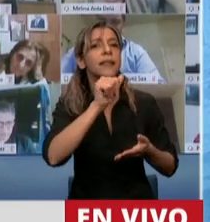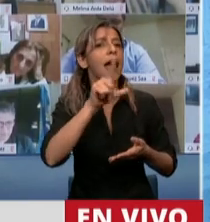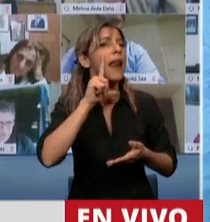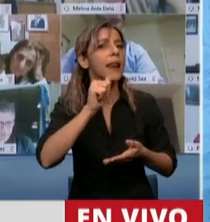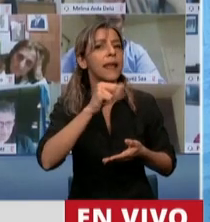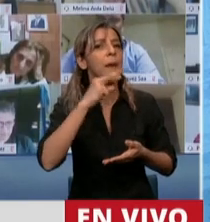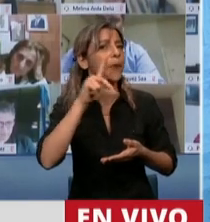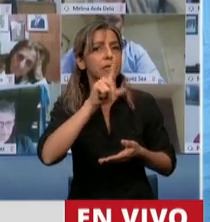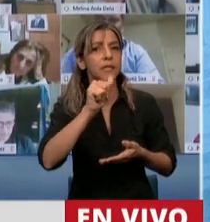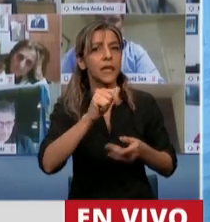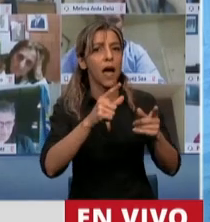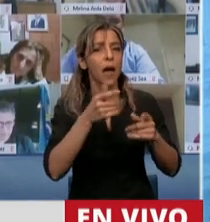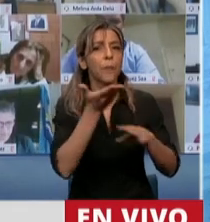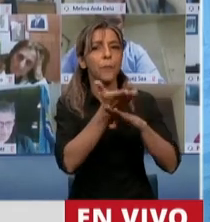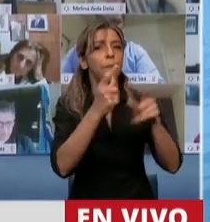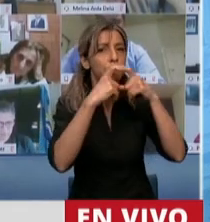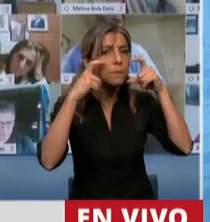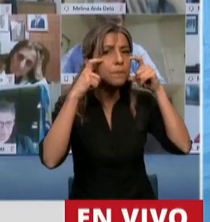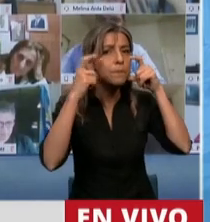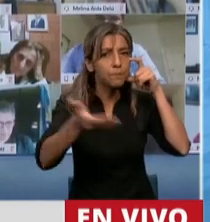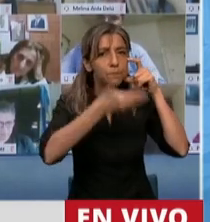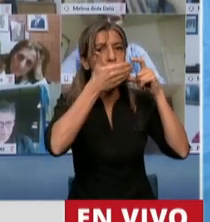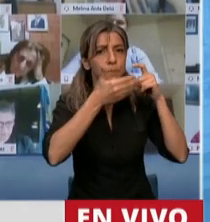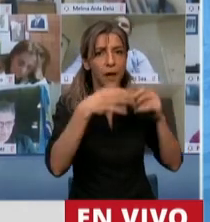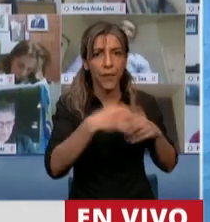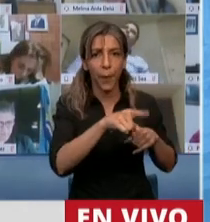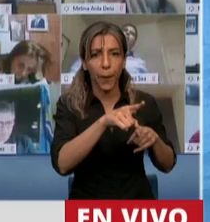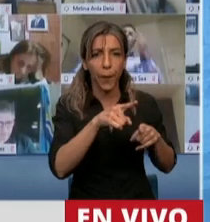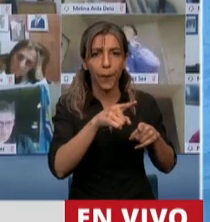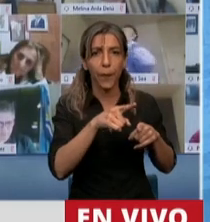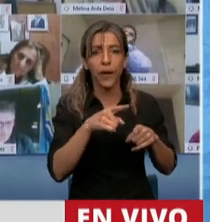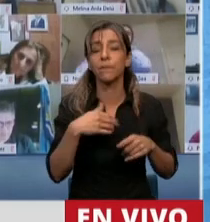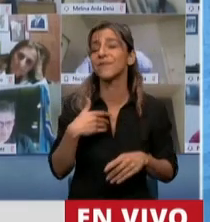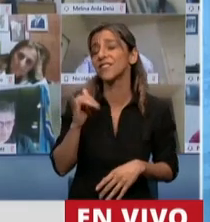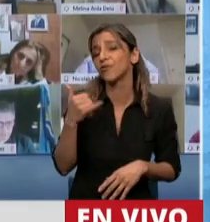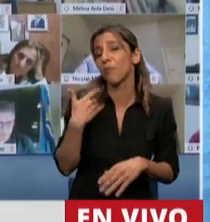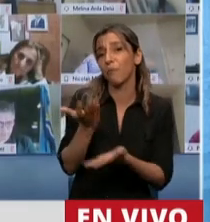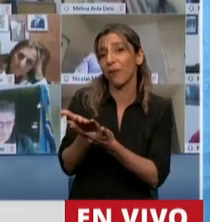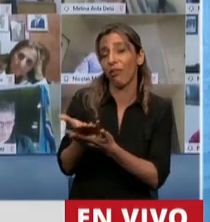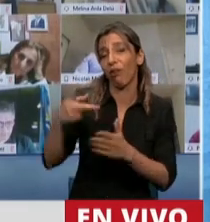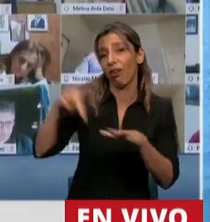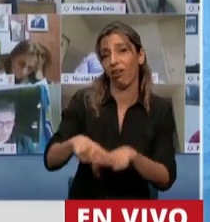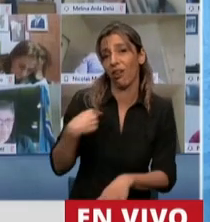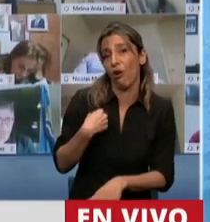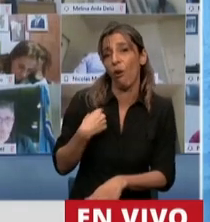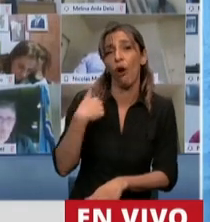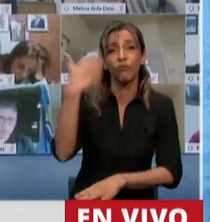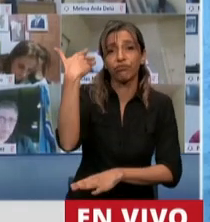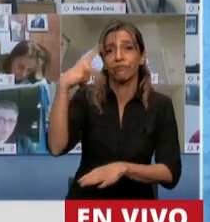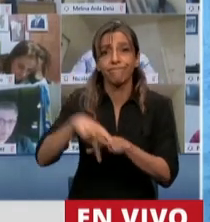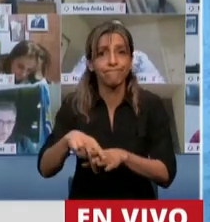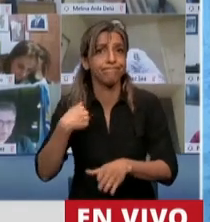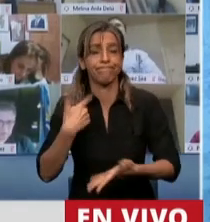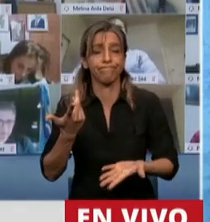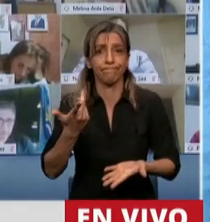tapabocas. Yo le voy a pedir, presidenta, que no me interrumpa porque me hace perder el hilo de la exposición. Lo que